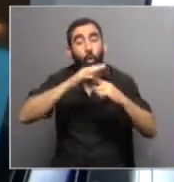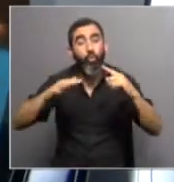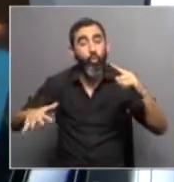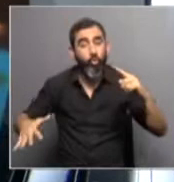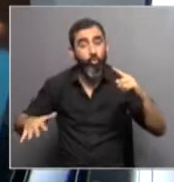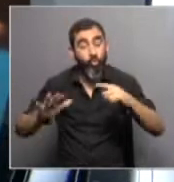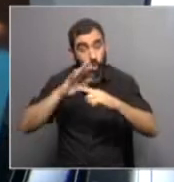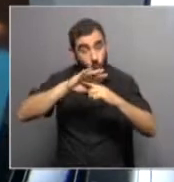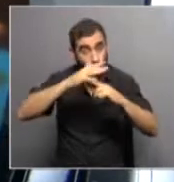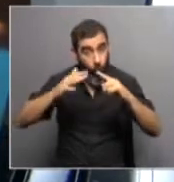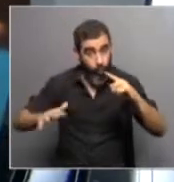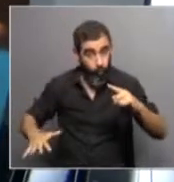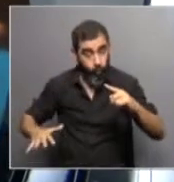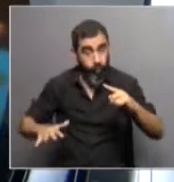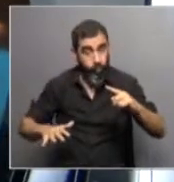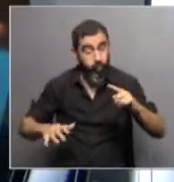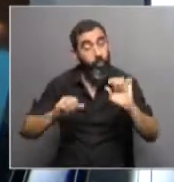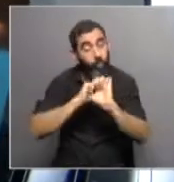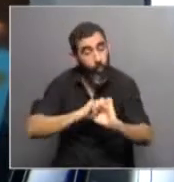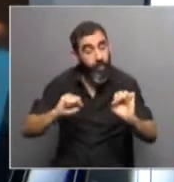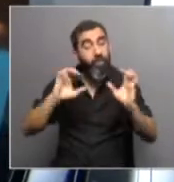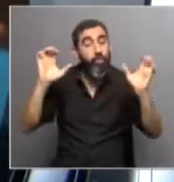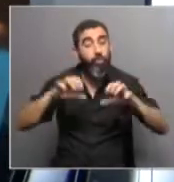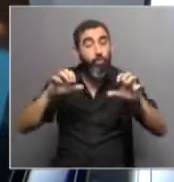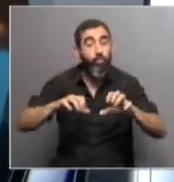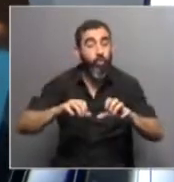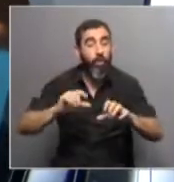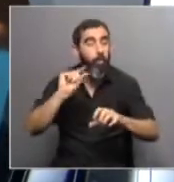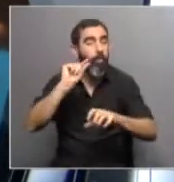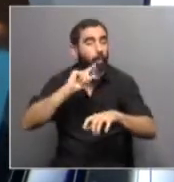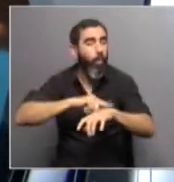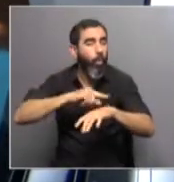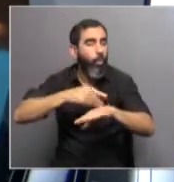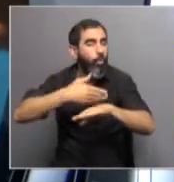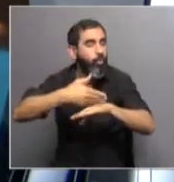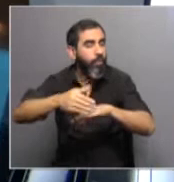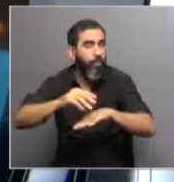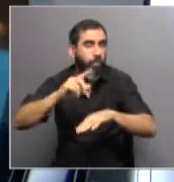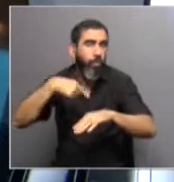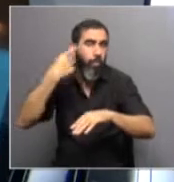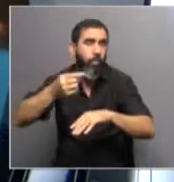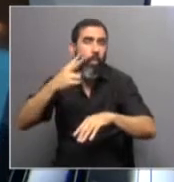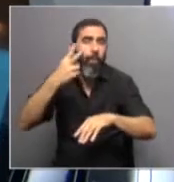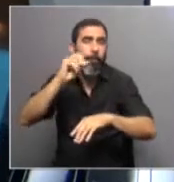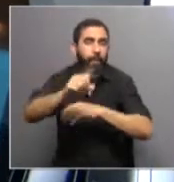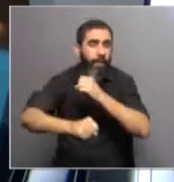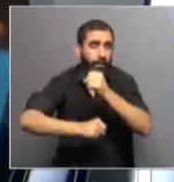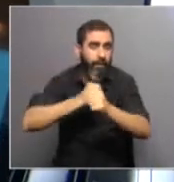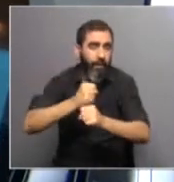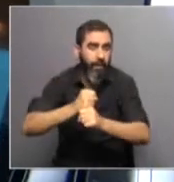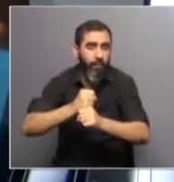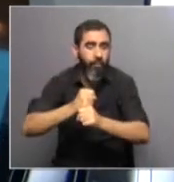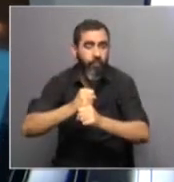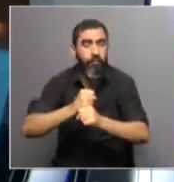En otoño se espera que las lluvias, ya sean en el corto plazo, en los próximos 20 años o a fin del siglo